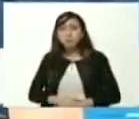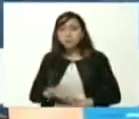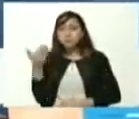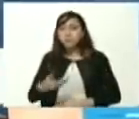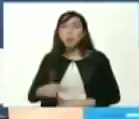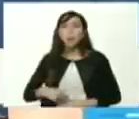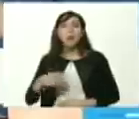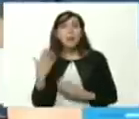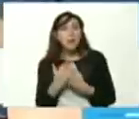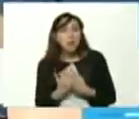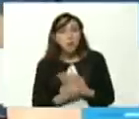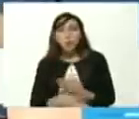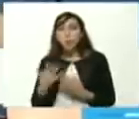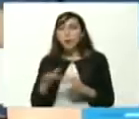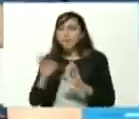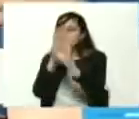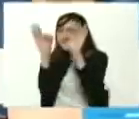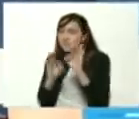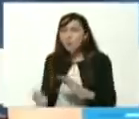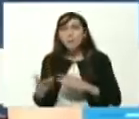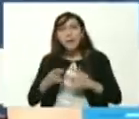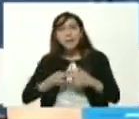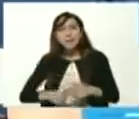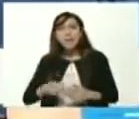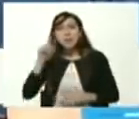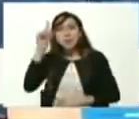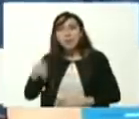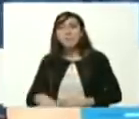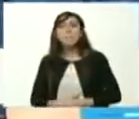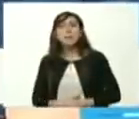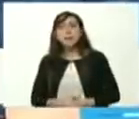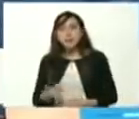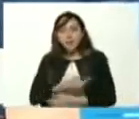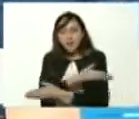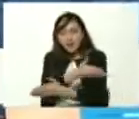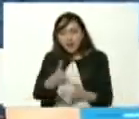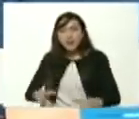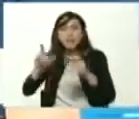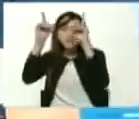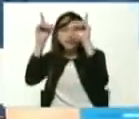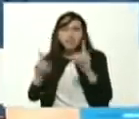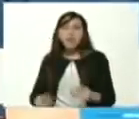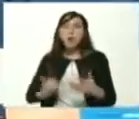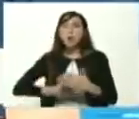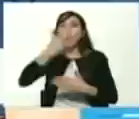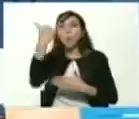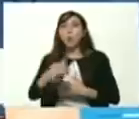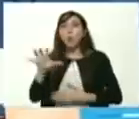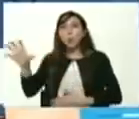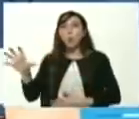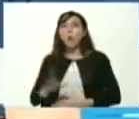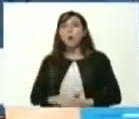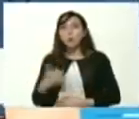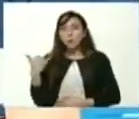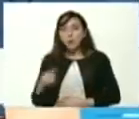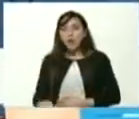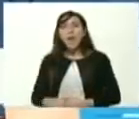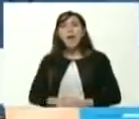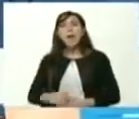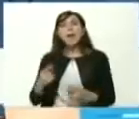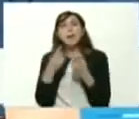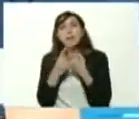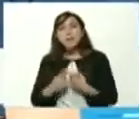humanístico áreas de carácter técnico pero que contribuyen decididamente a un proyecto de patria soberana a un proyecto de patria